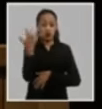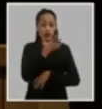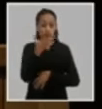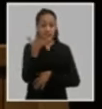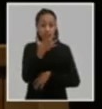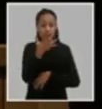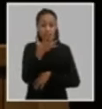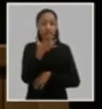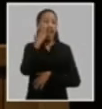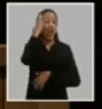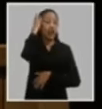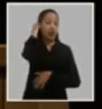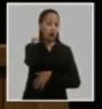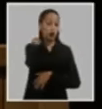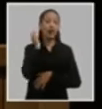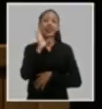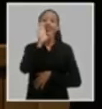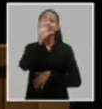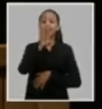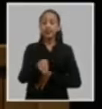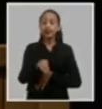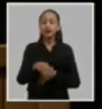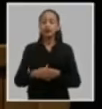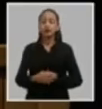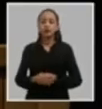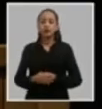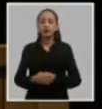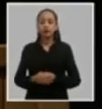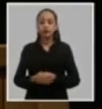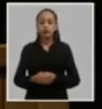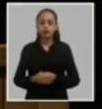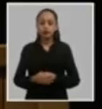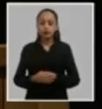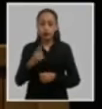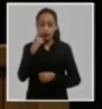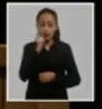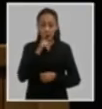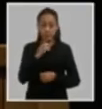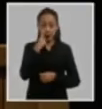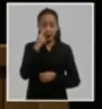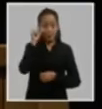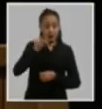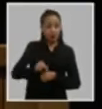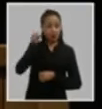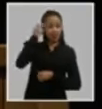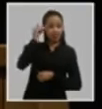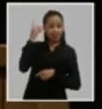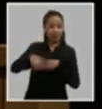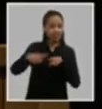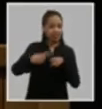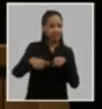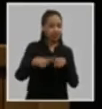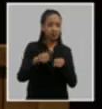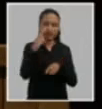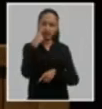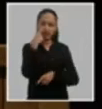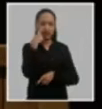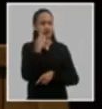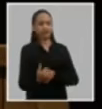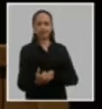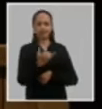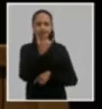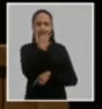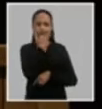Raúl Castro Ruz se refirió a los efectos negativos de la improvisación la falta de previsión y de sistematicidad